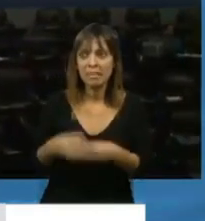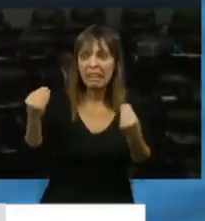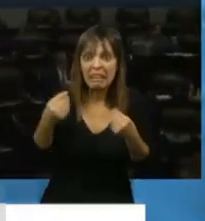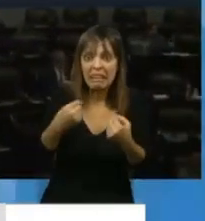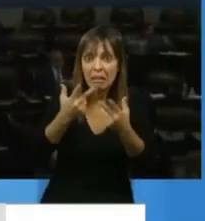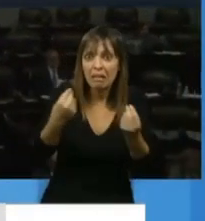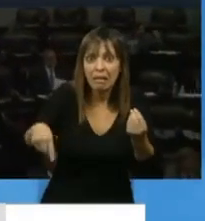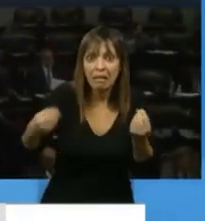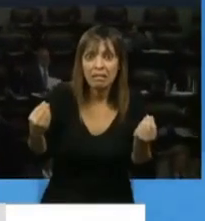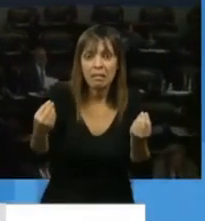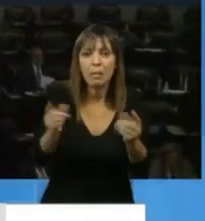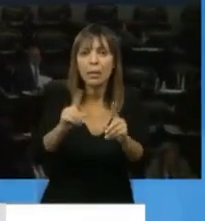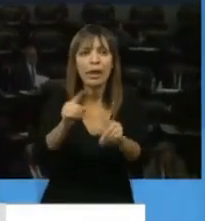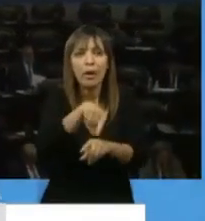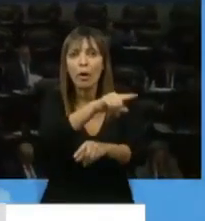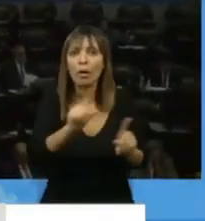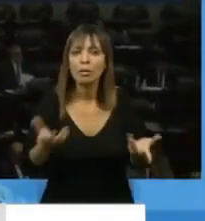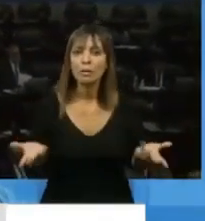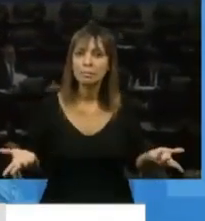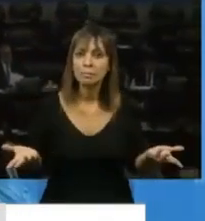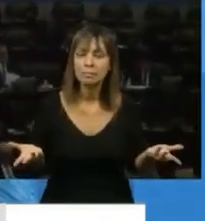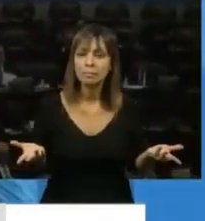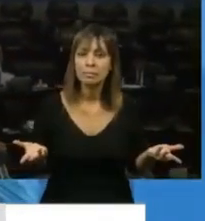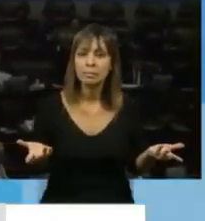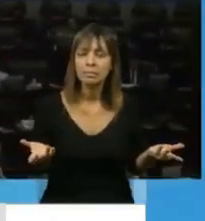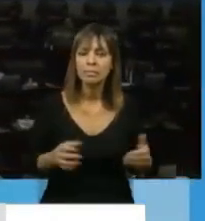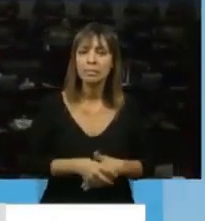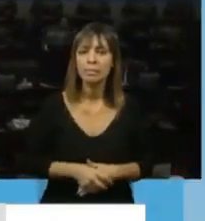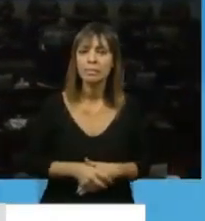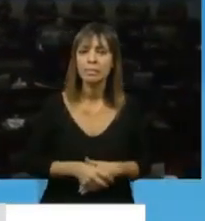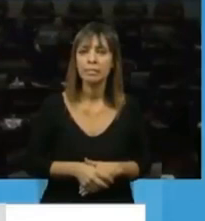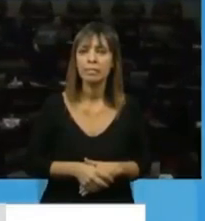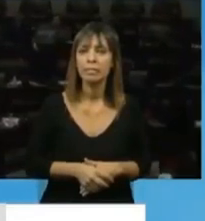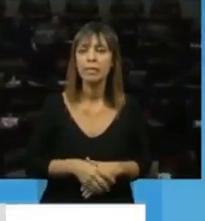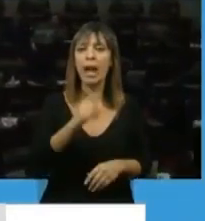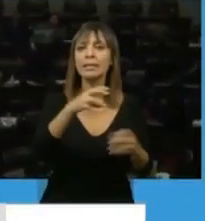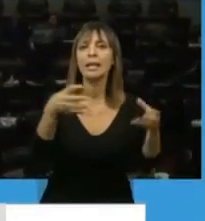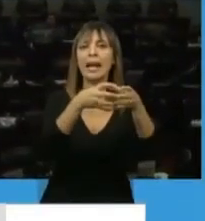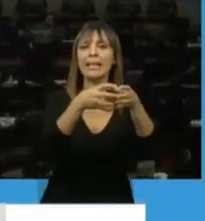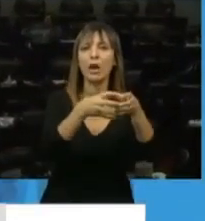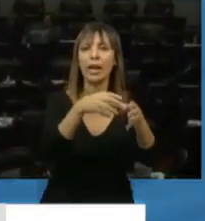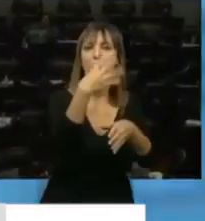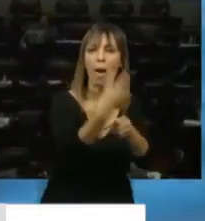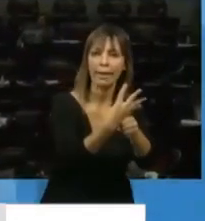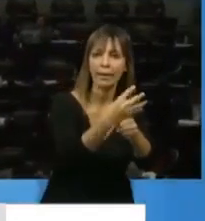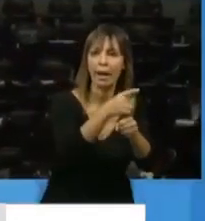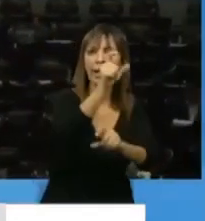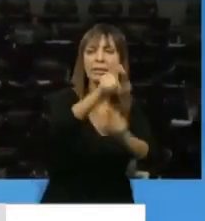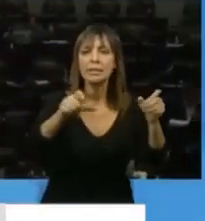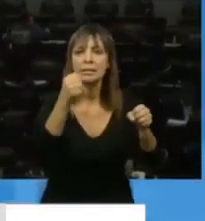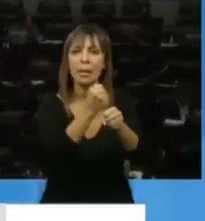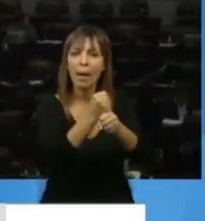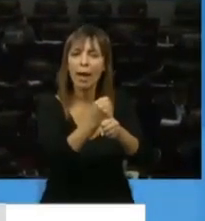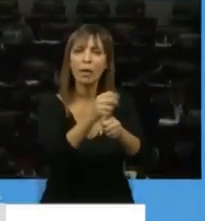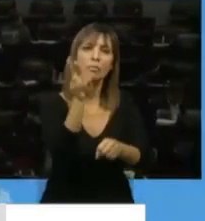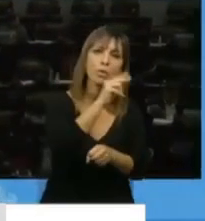que impide? Que se puedan eximir del impuesto al salario a la ganancia de la cuarta categoría a todas esas trabajadoras